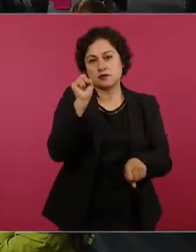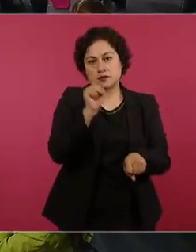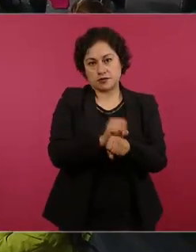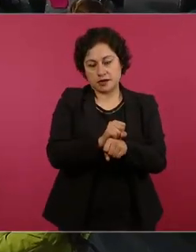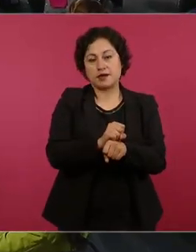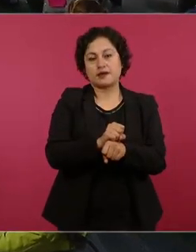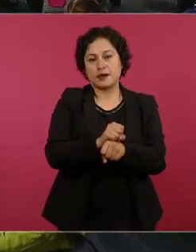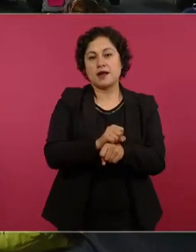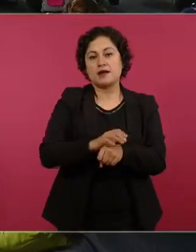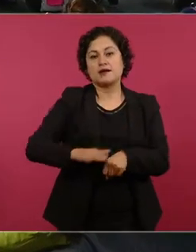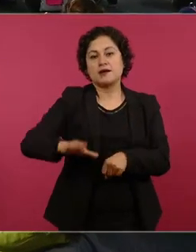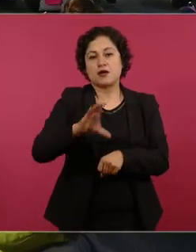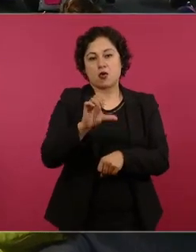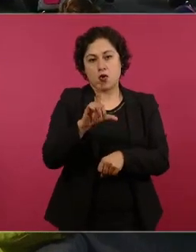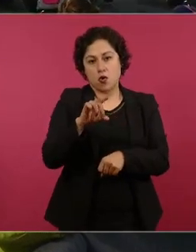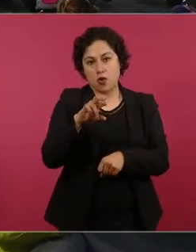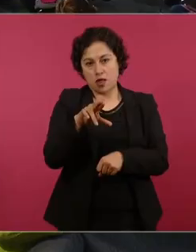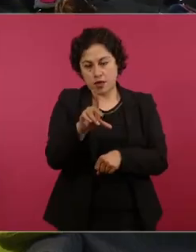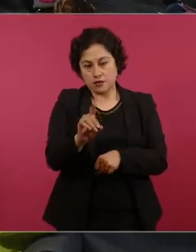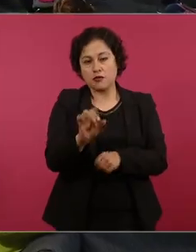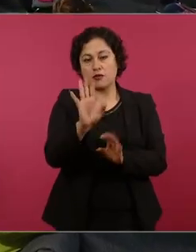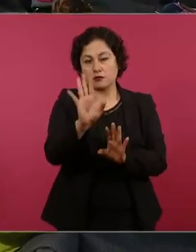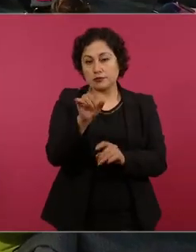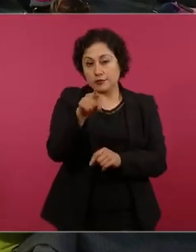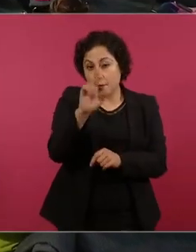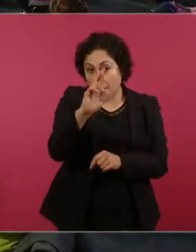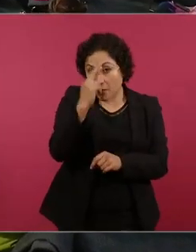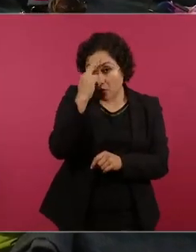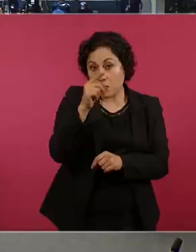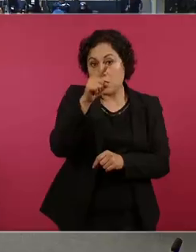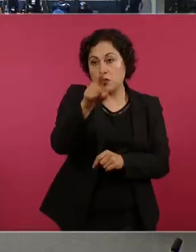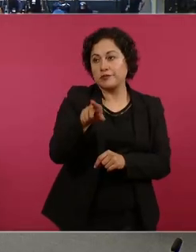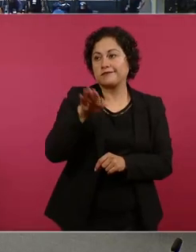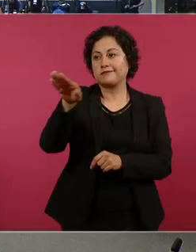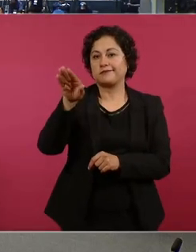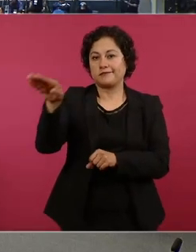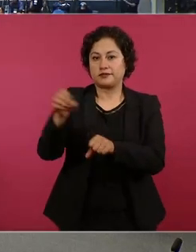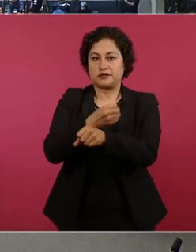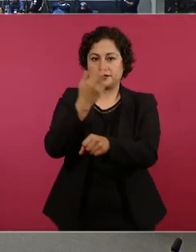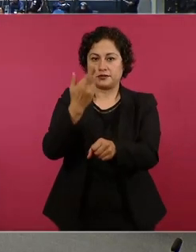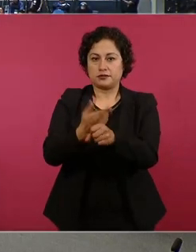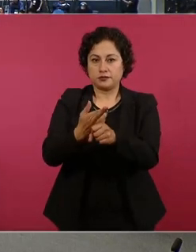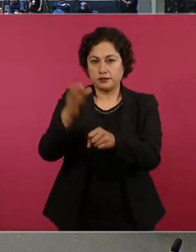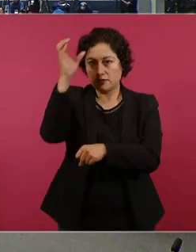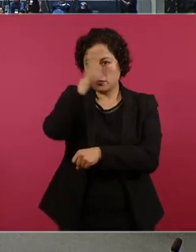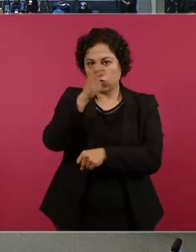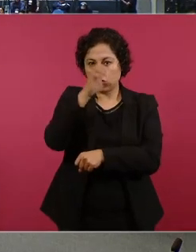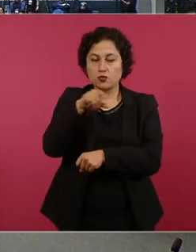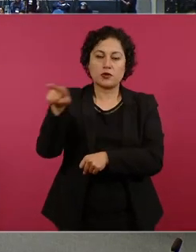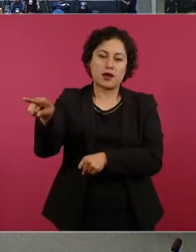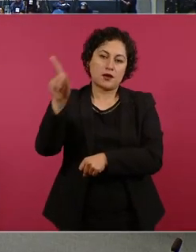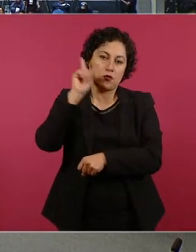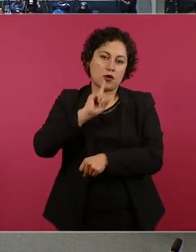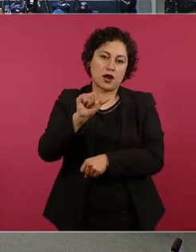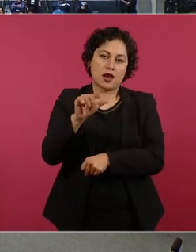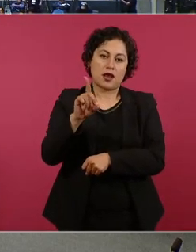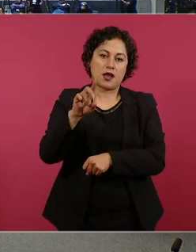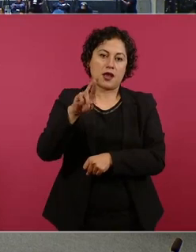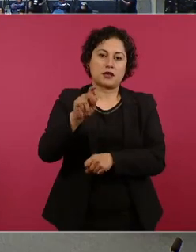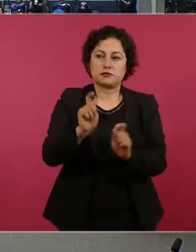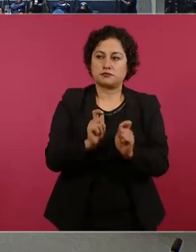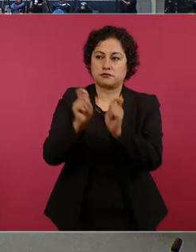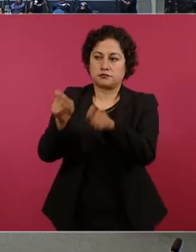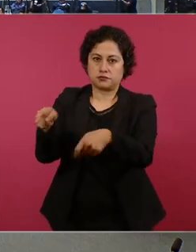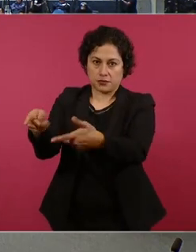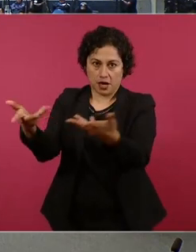usted incluso le pidió a la secretaria de cultura Alejandra Fraustro que se hiciera cargo del tema y